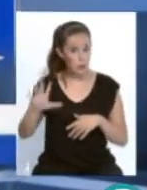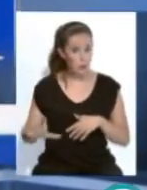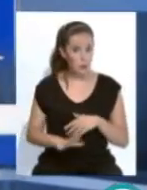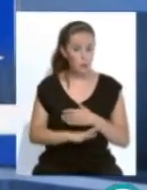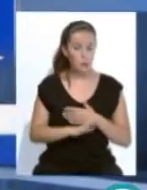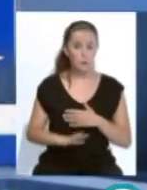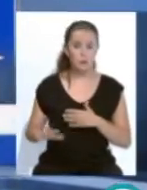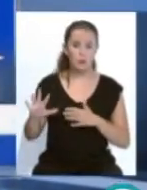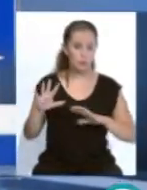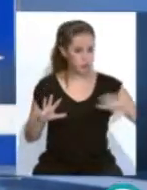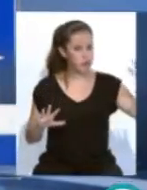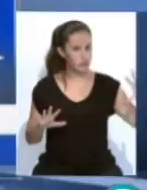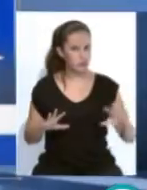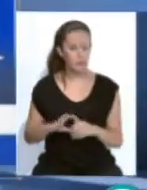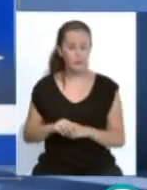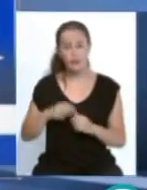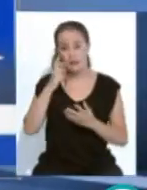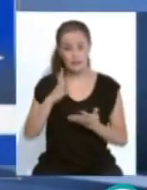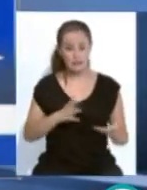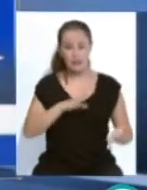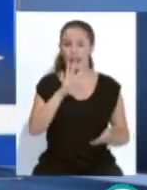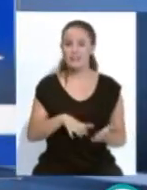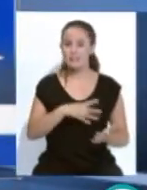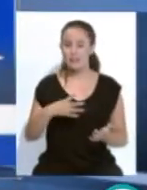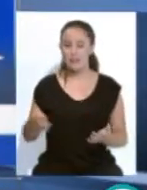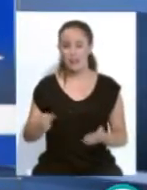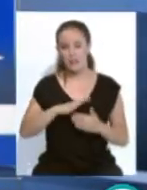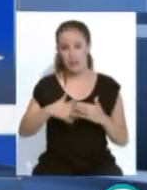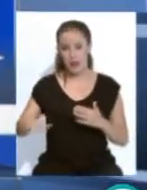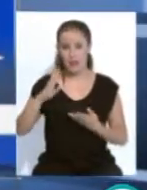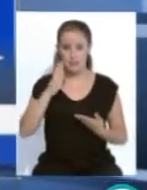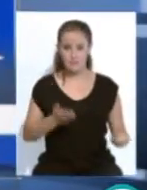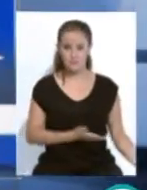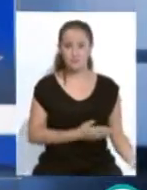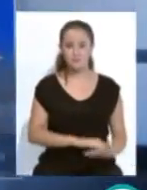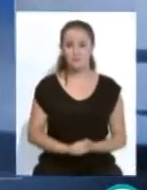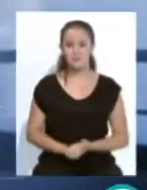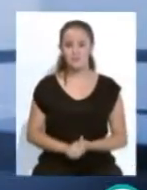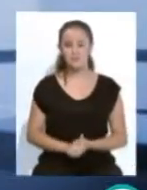con poniente en el estrecho. A continuación les ofrecemos la tabla doleajes y mareas.